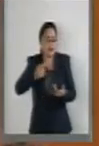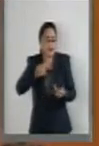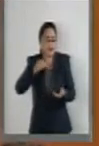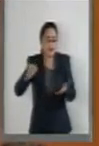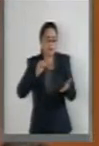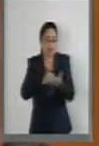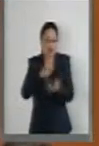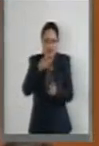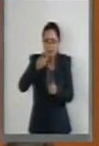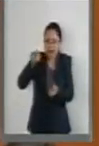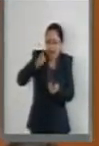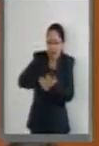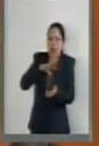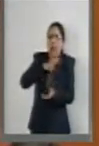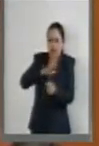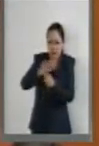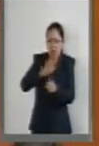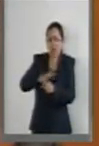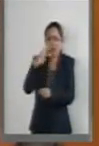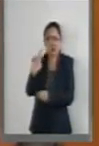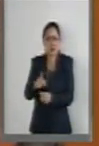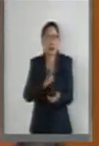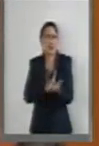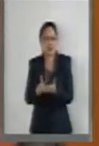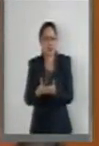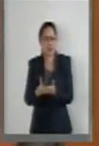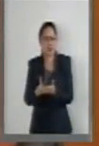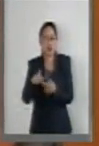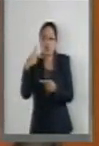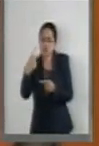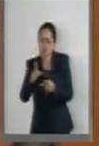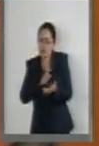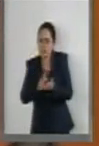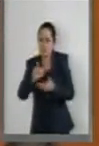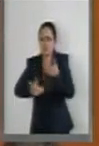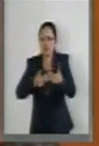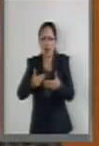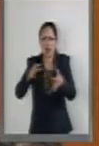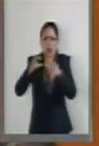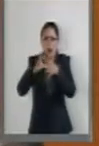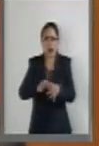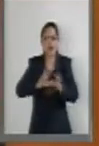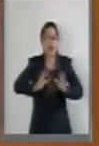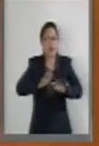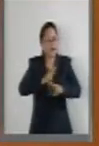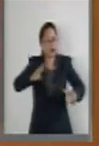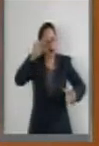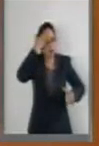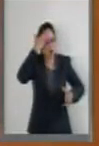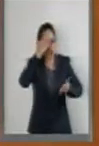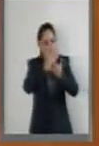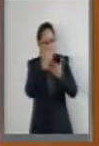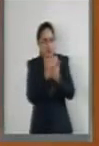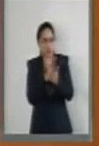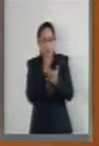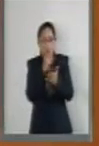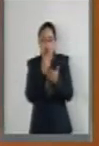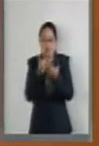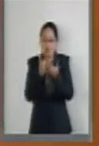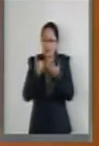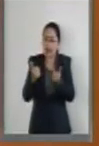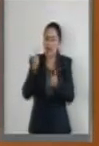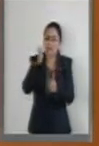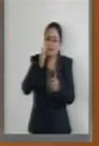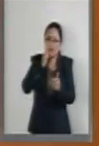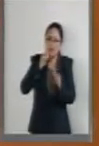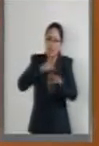niñez se incorporó a la Constitución, dio un giro y dio un cambio total. Estaban reconocidos